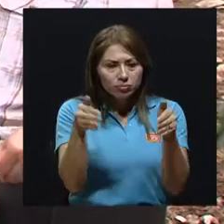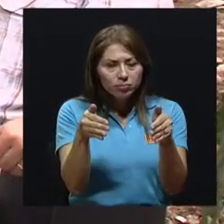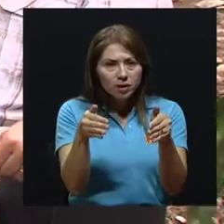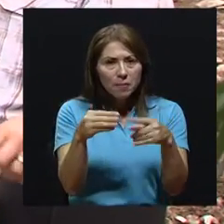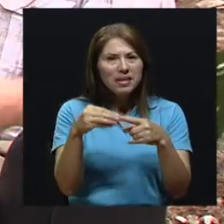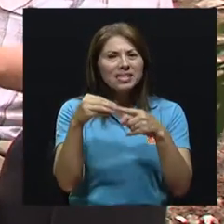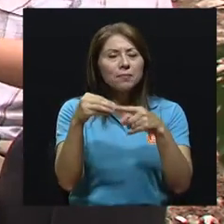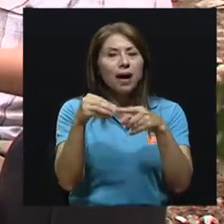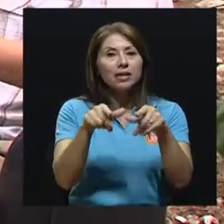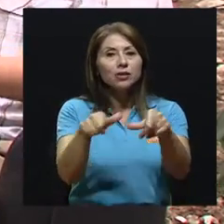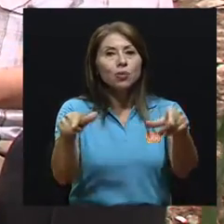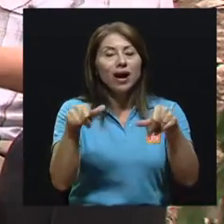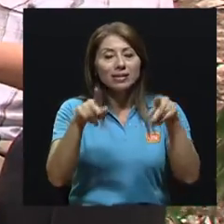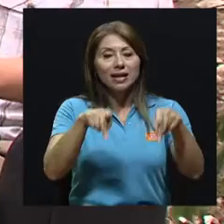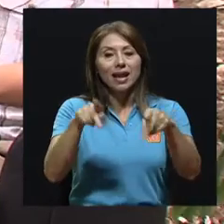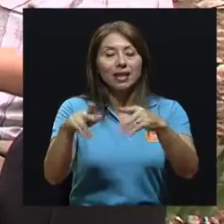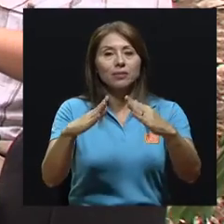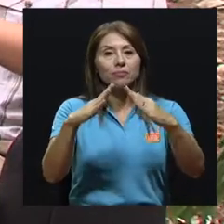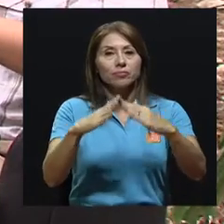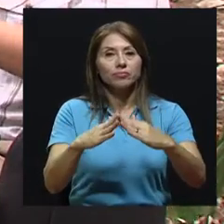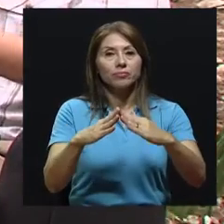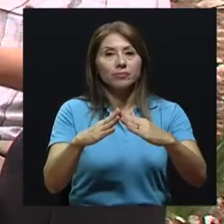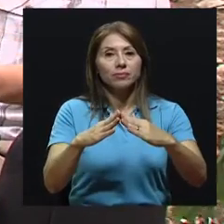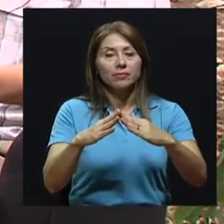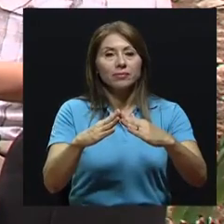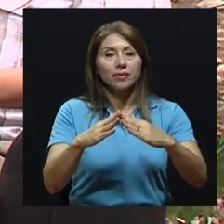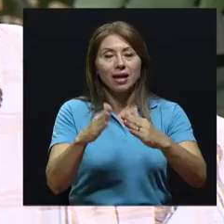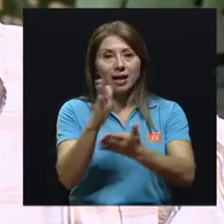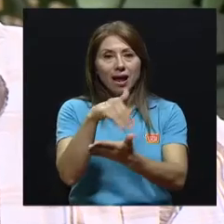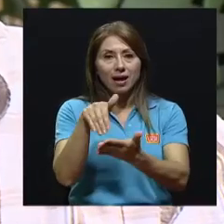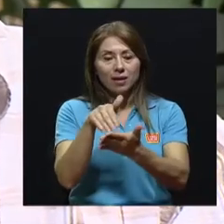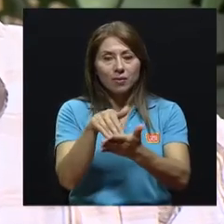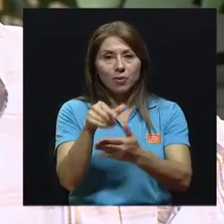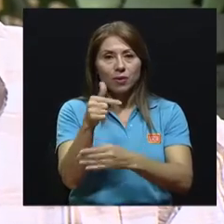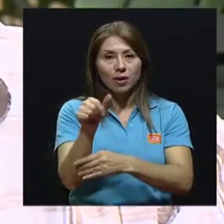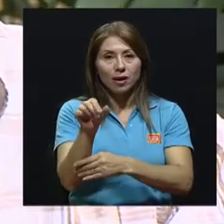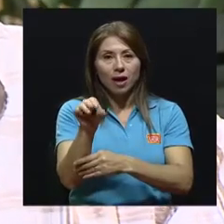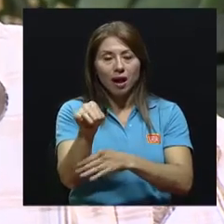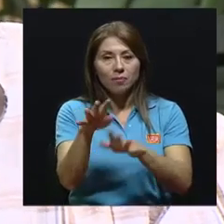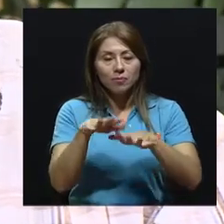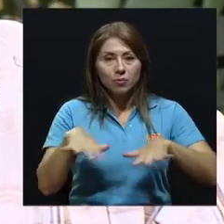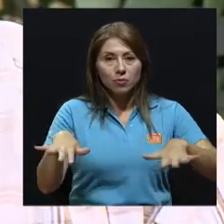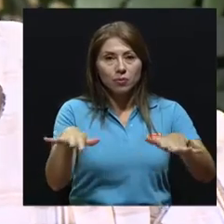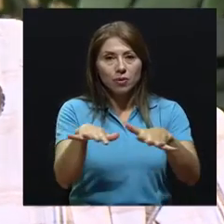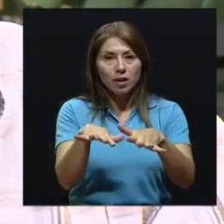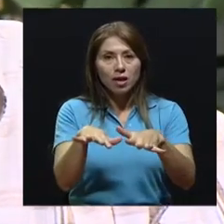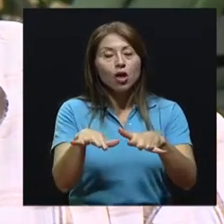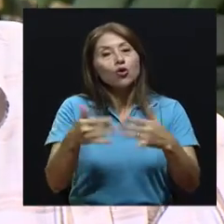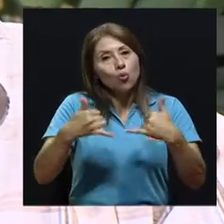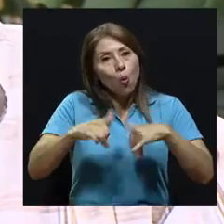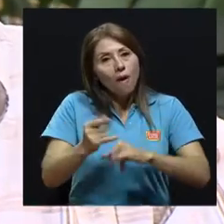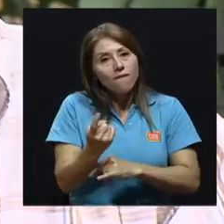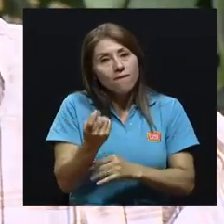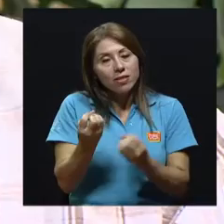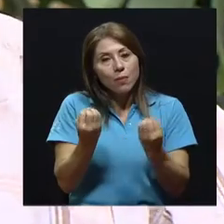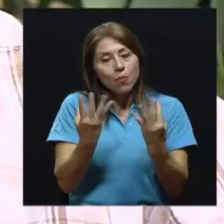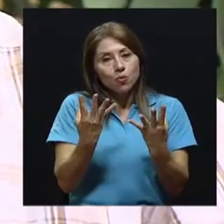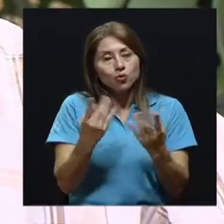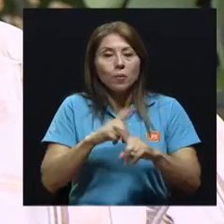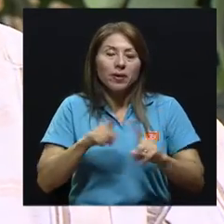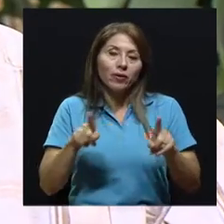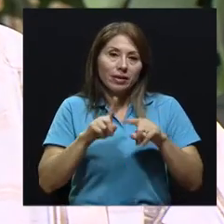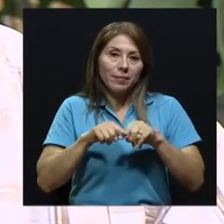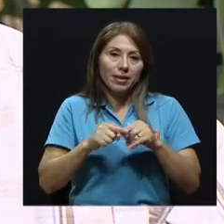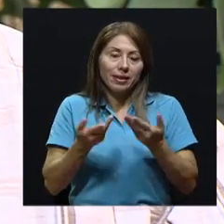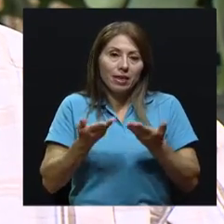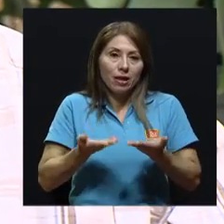del área metropolitana. Eso es lo que hemos venido tratando de hacer. Todavía queda mucho también por monitorear, pero bueno, hay que ir acorde a los recursos,